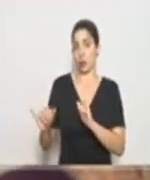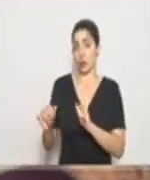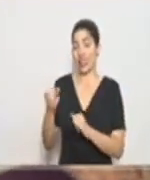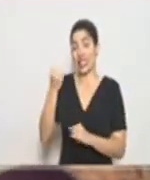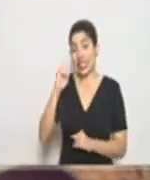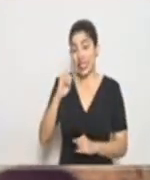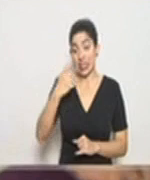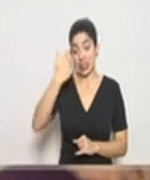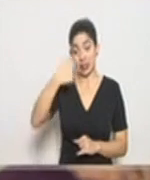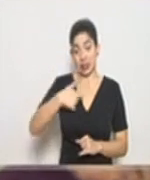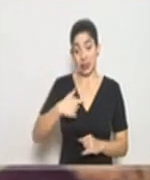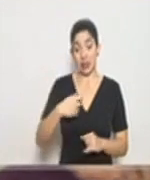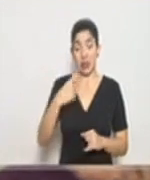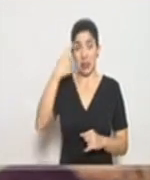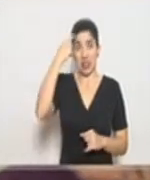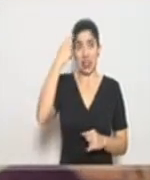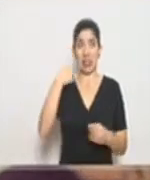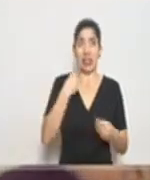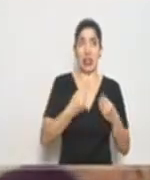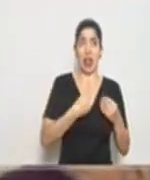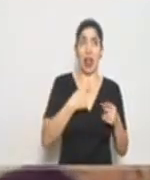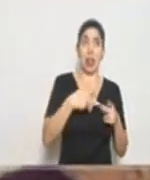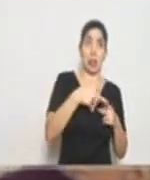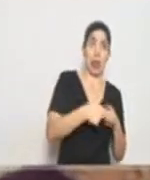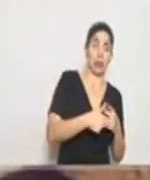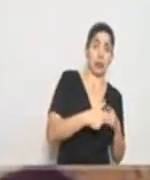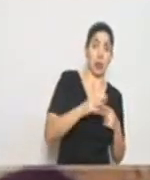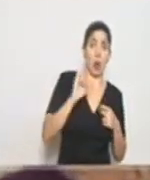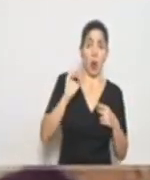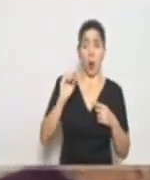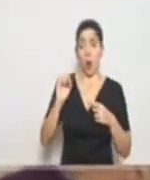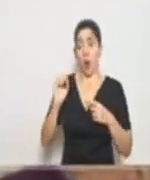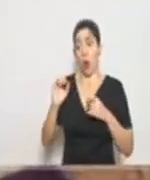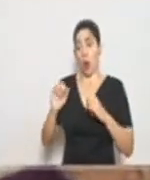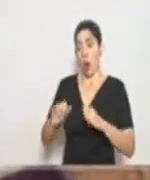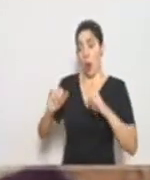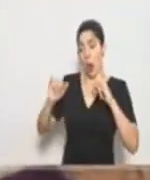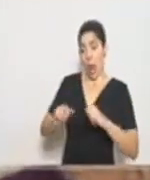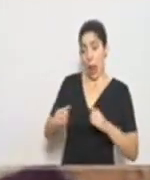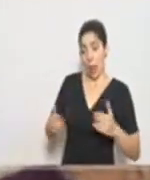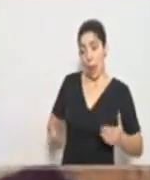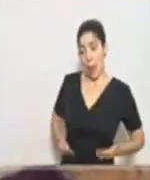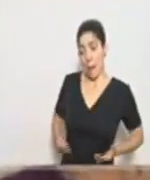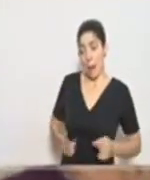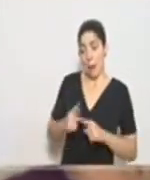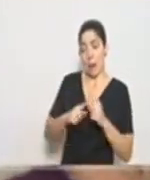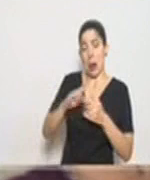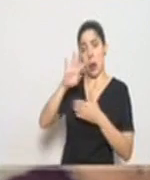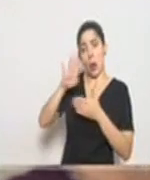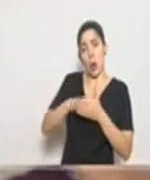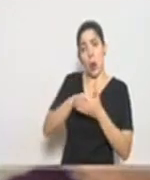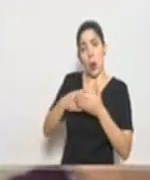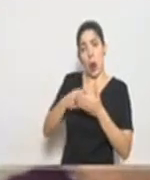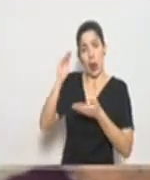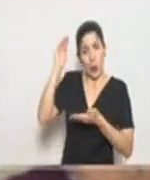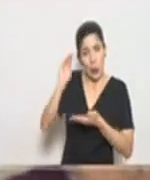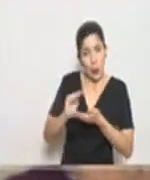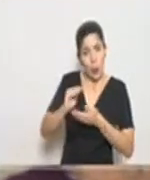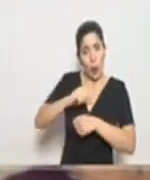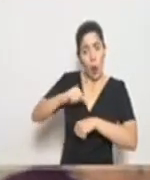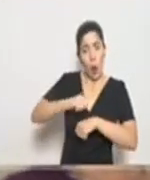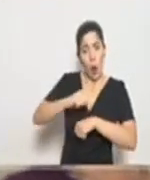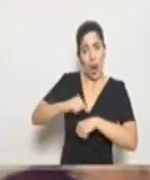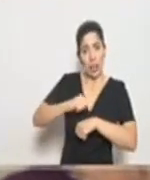decisión es entre despido o mantener en una jornada laboral de menos horas,